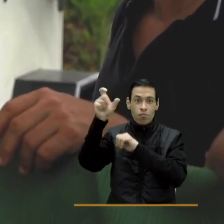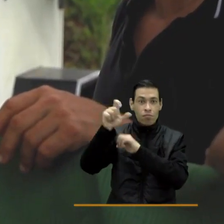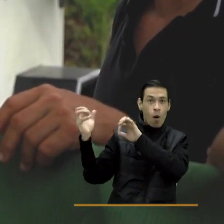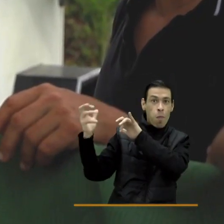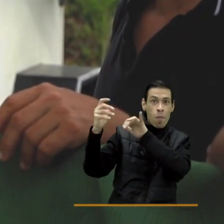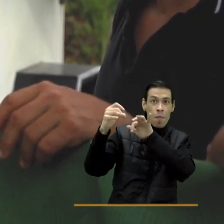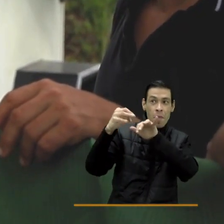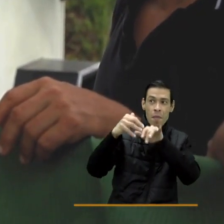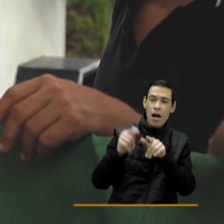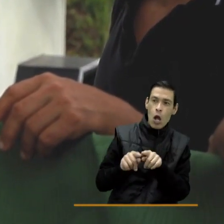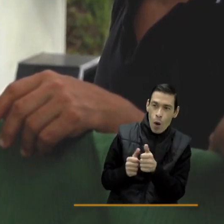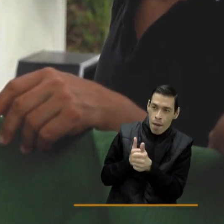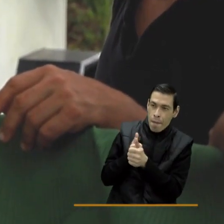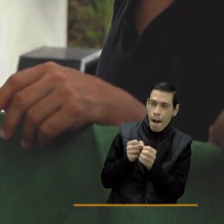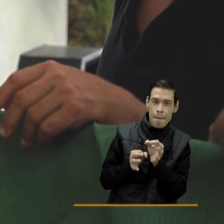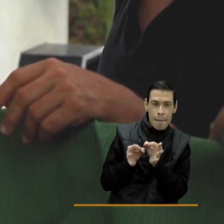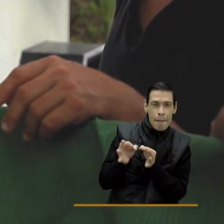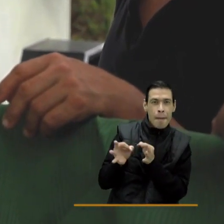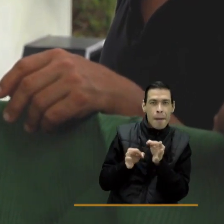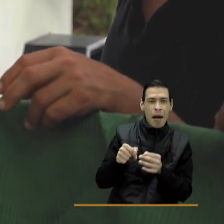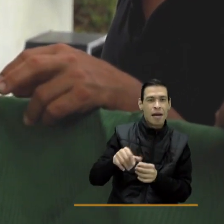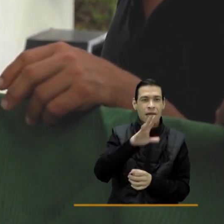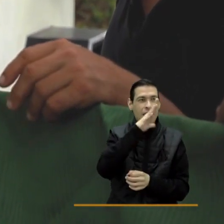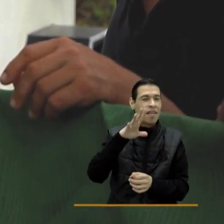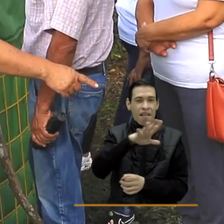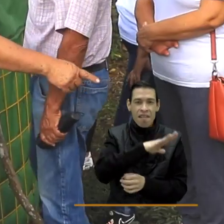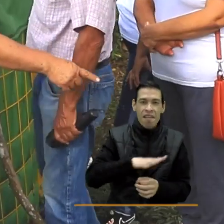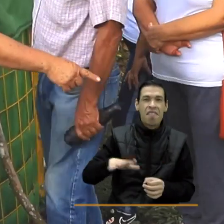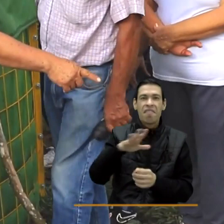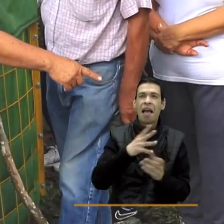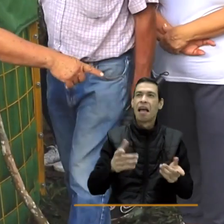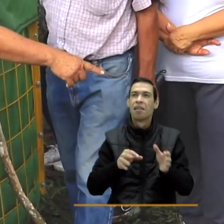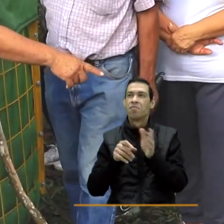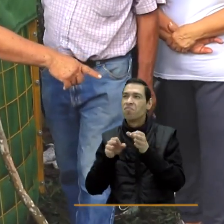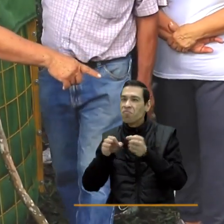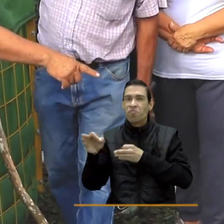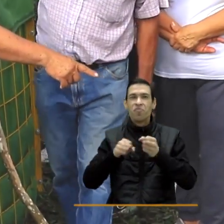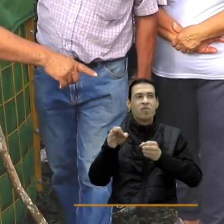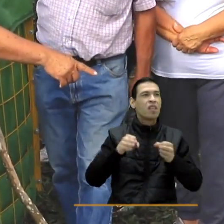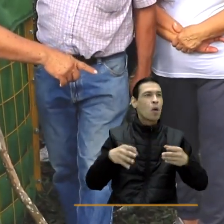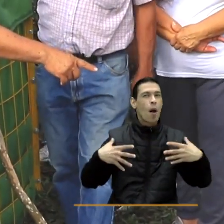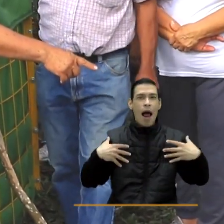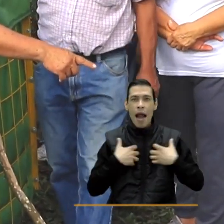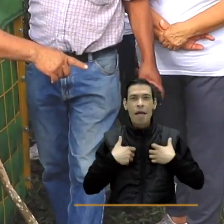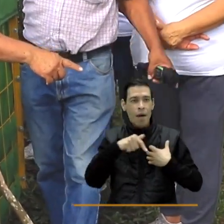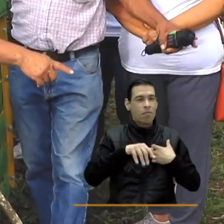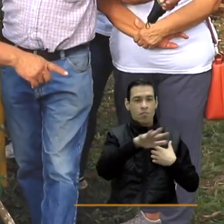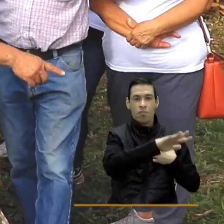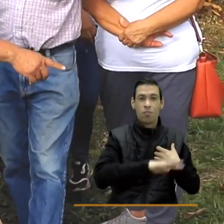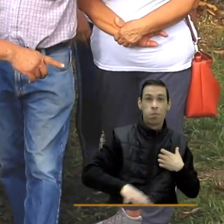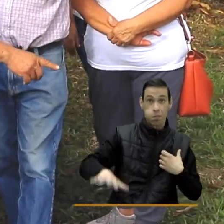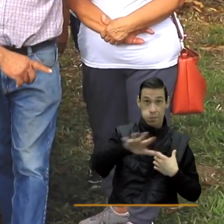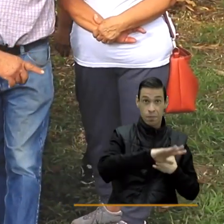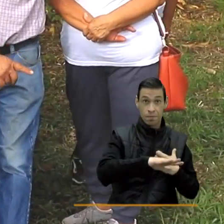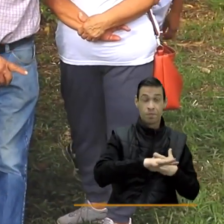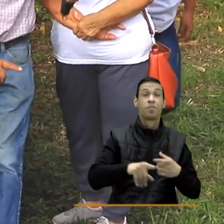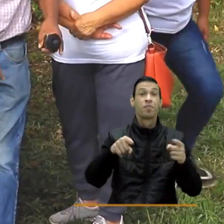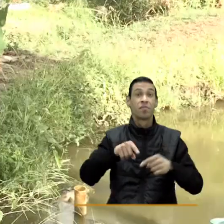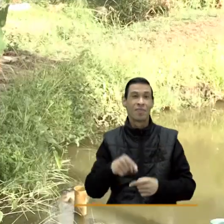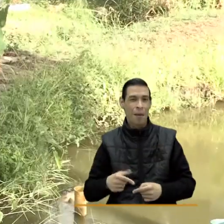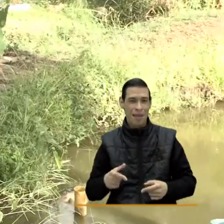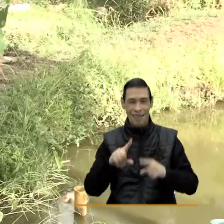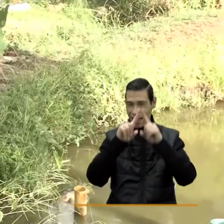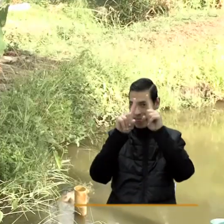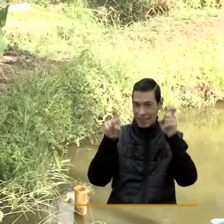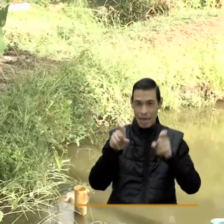en cuanto a la parte rural, le da conocimientos en cuanto a la fauna que cuenta la región y en la parte de